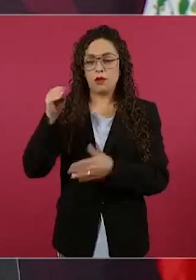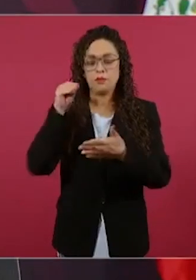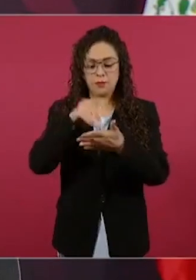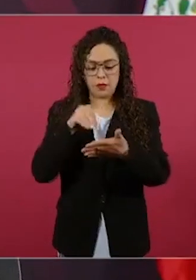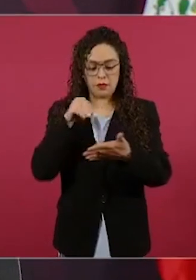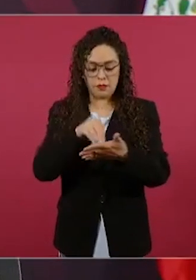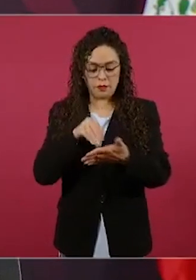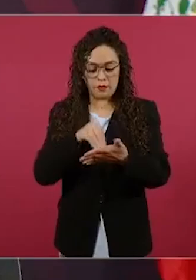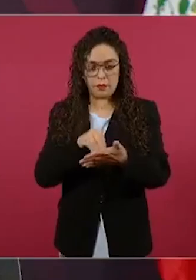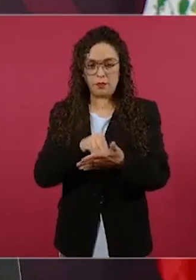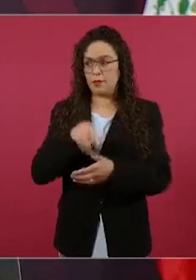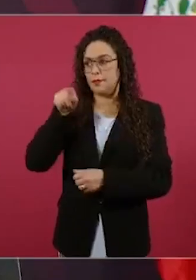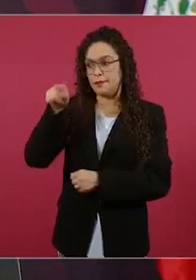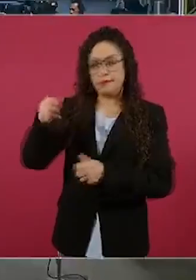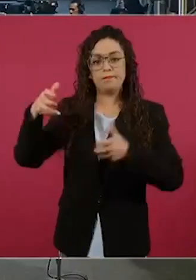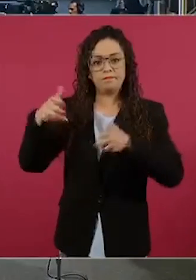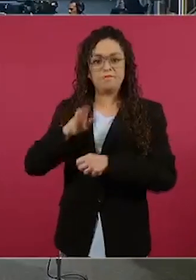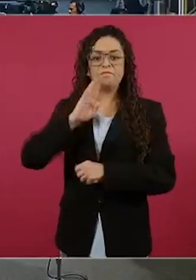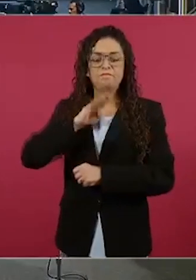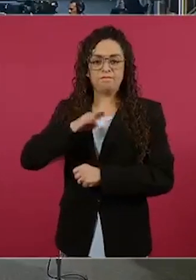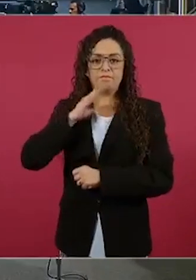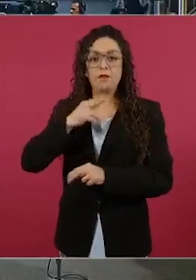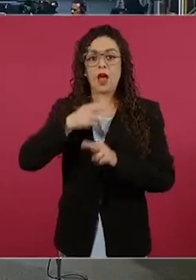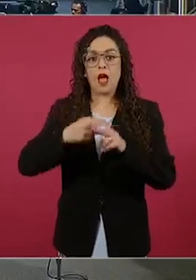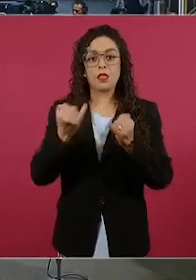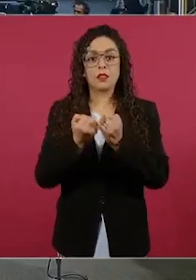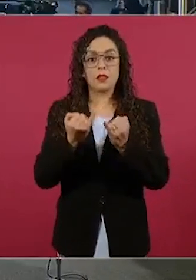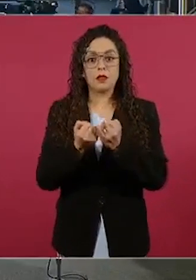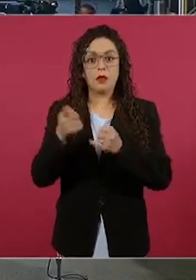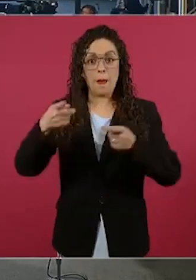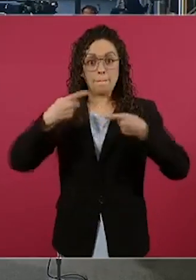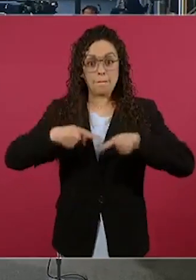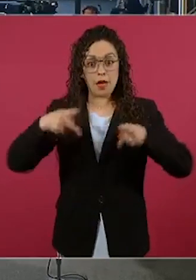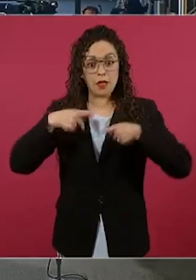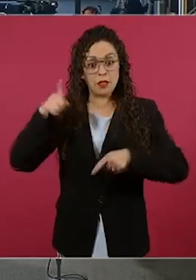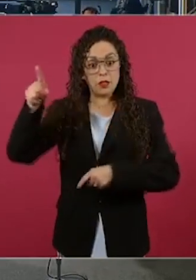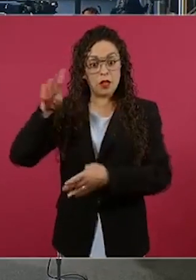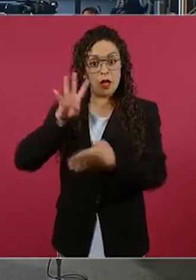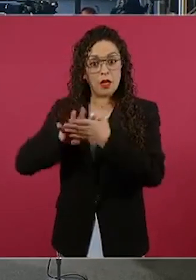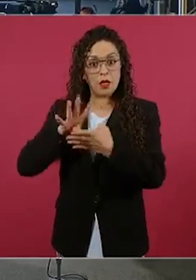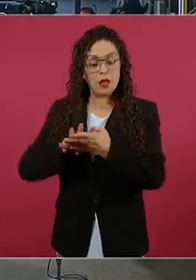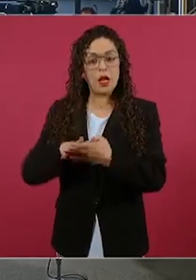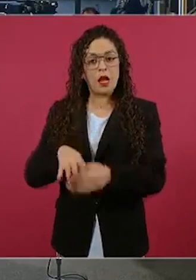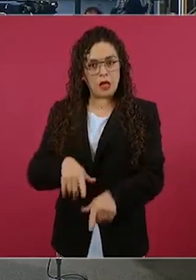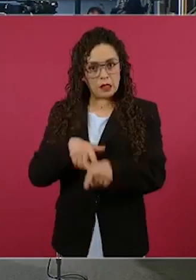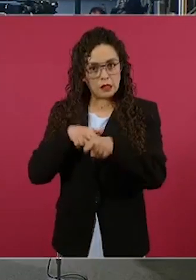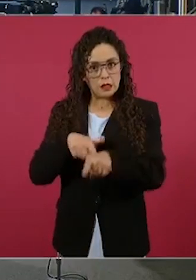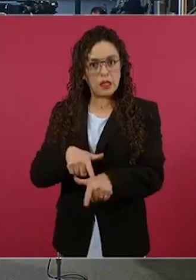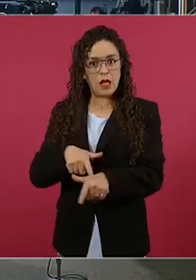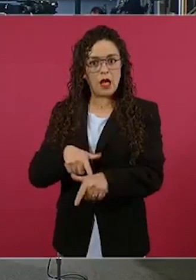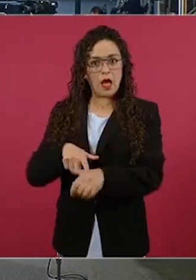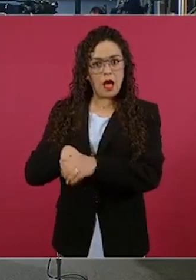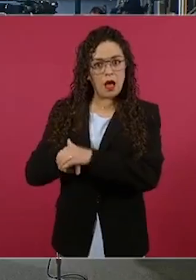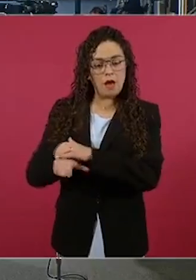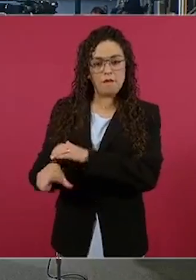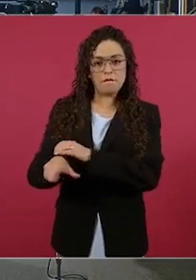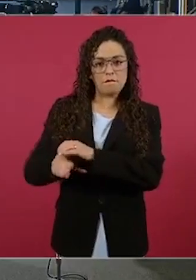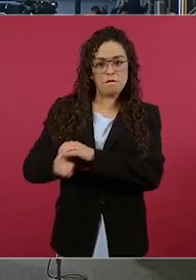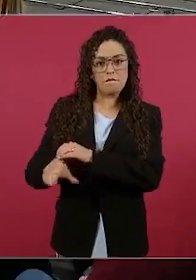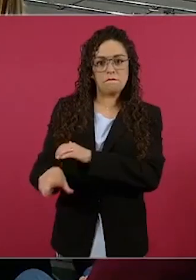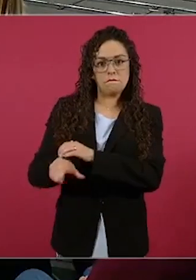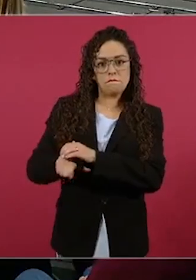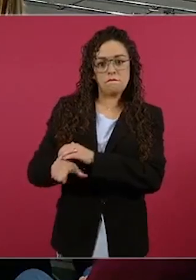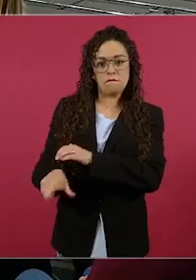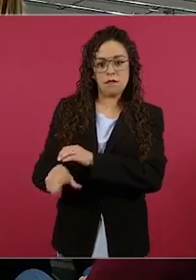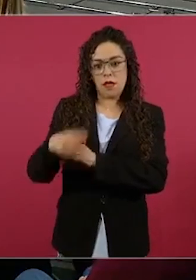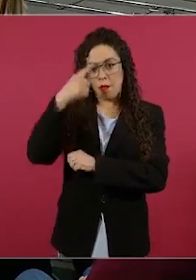Y también lo acusan de que estaba sobornando incluso a los reos, o sea, que seguía sobornando dentro de la prisión a los reos para que cambien de la